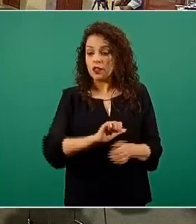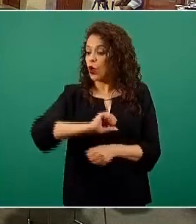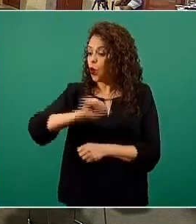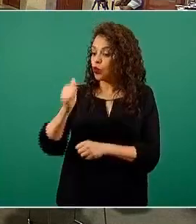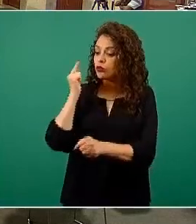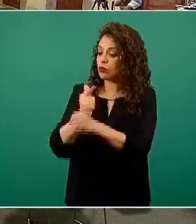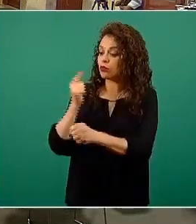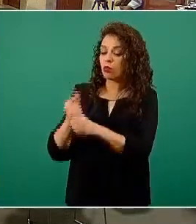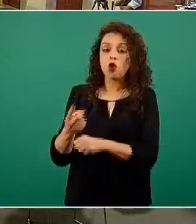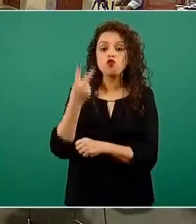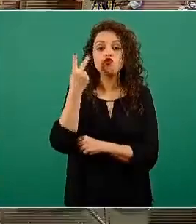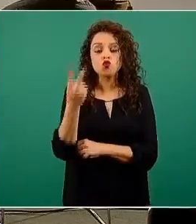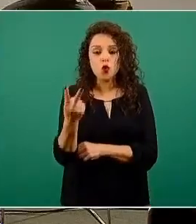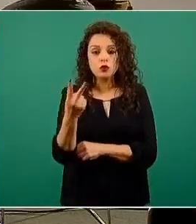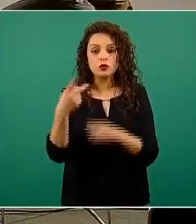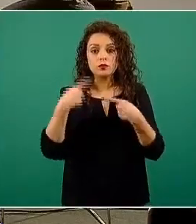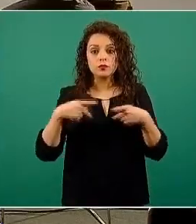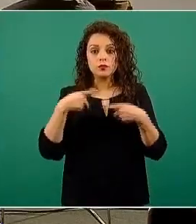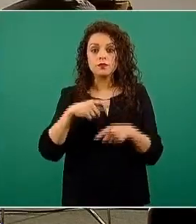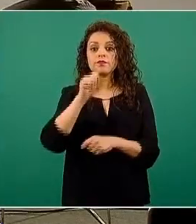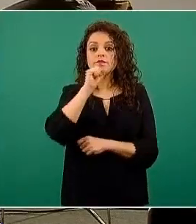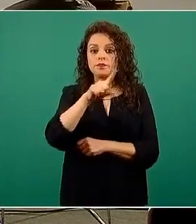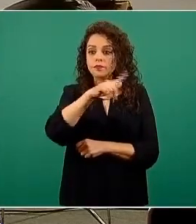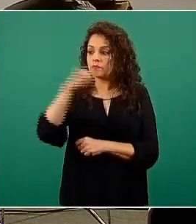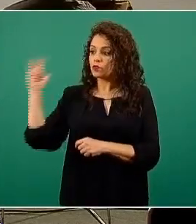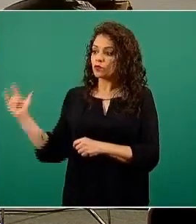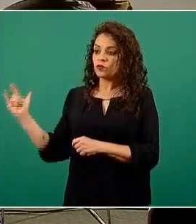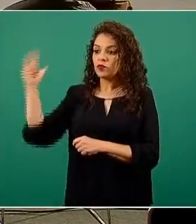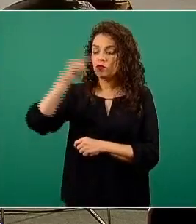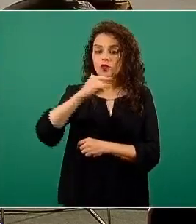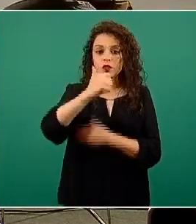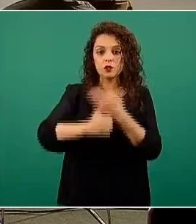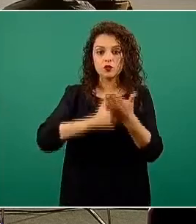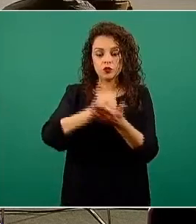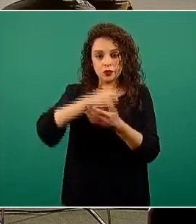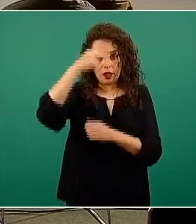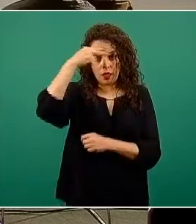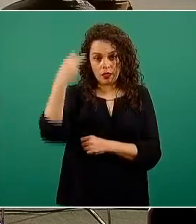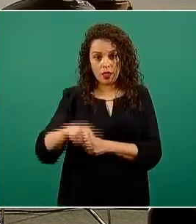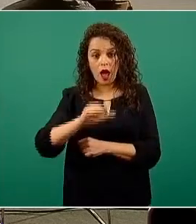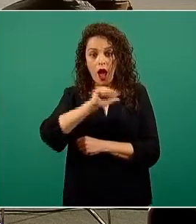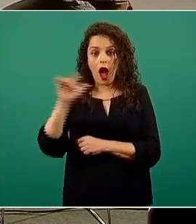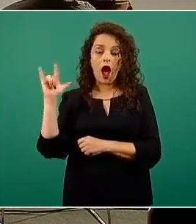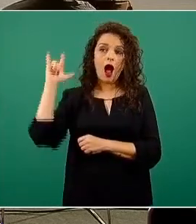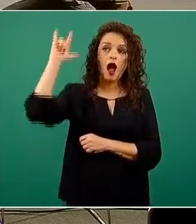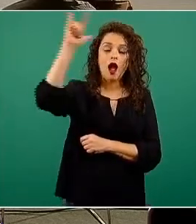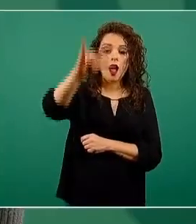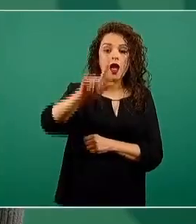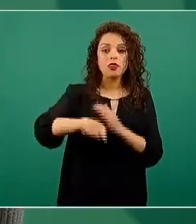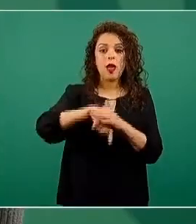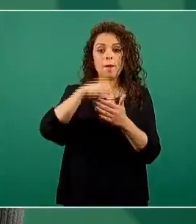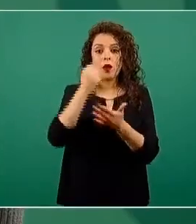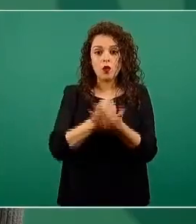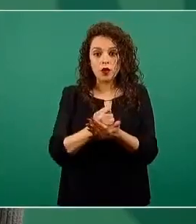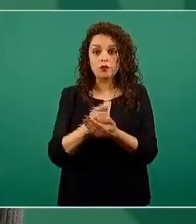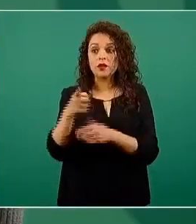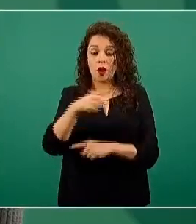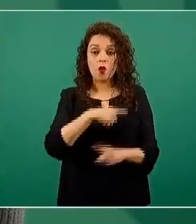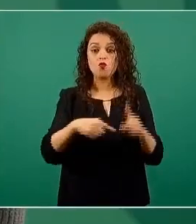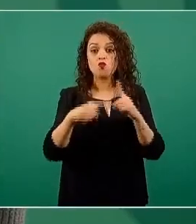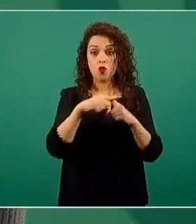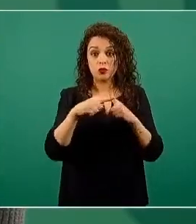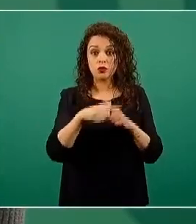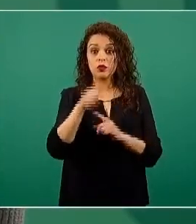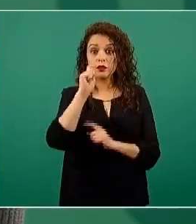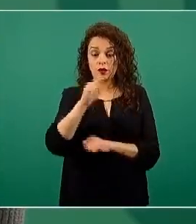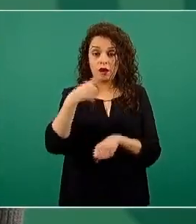venían en el vuelo de Ciudad de México hacia Tamaulipas. dieron positivas a COVID-19.